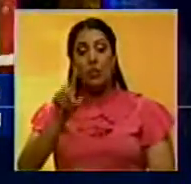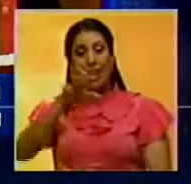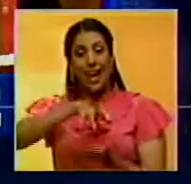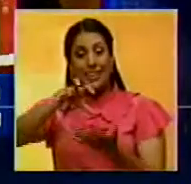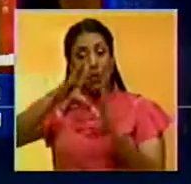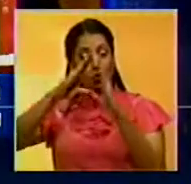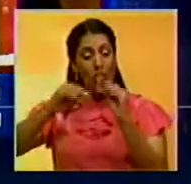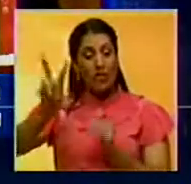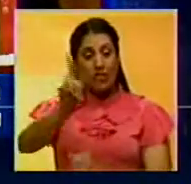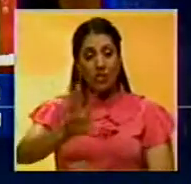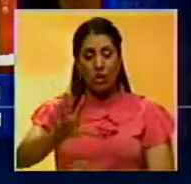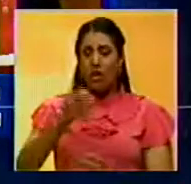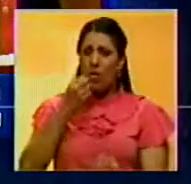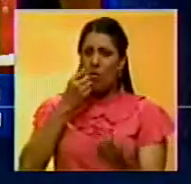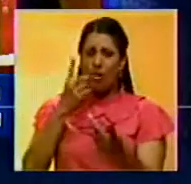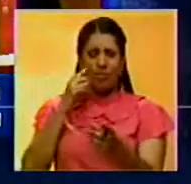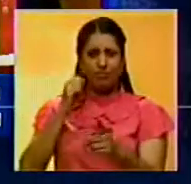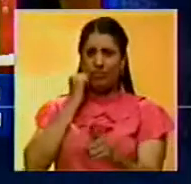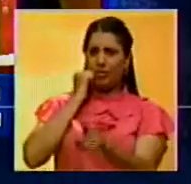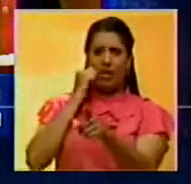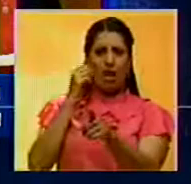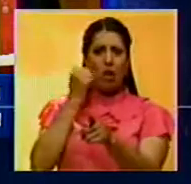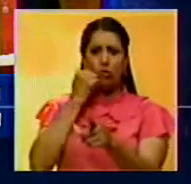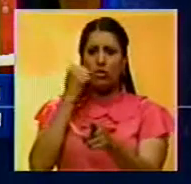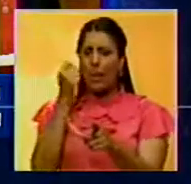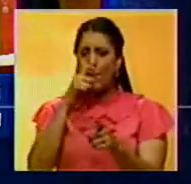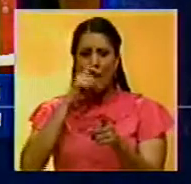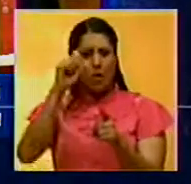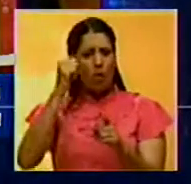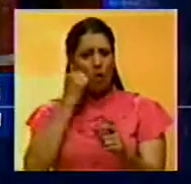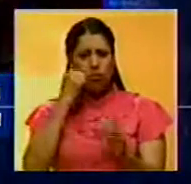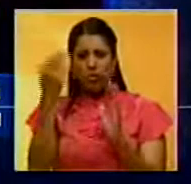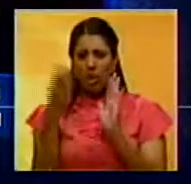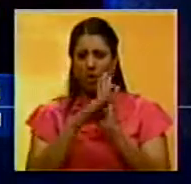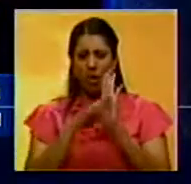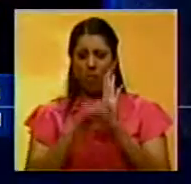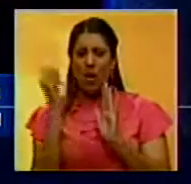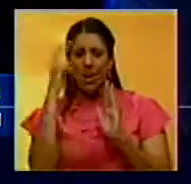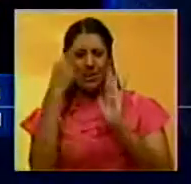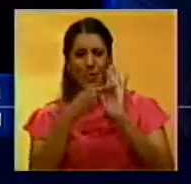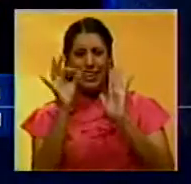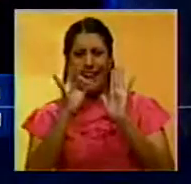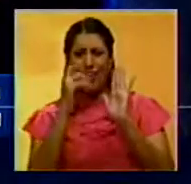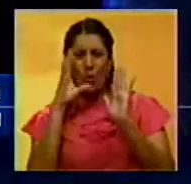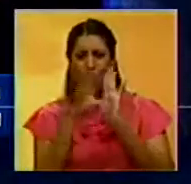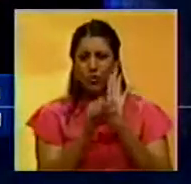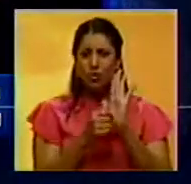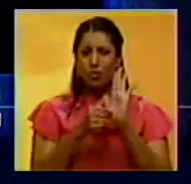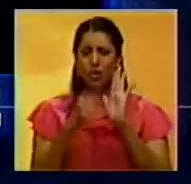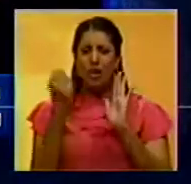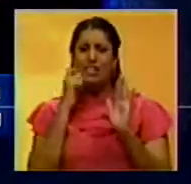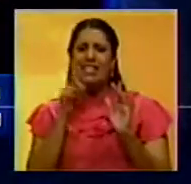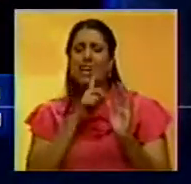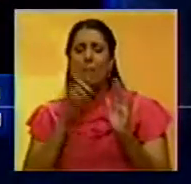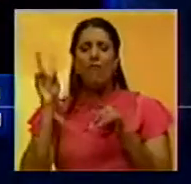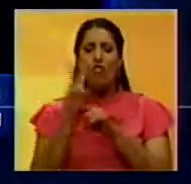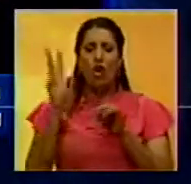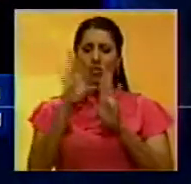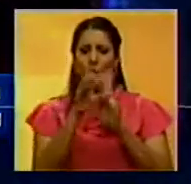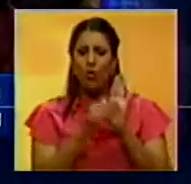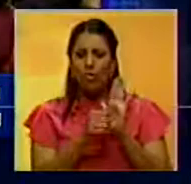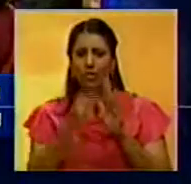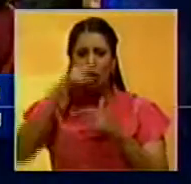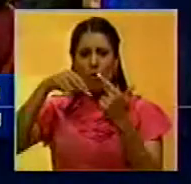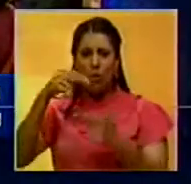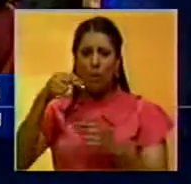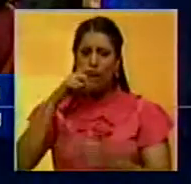del país, se declararon en rebeldía y fijaron un plan de acción ante lo que consideraron la sistemática violación de la Constitución de